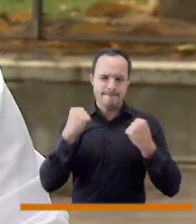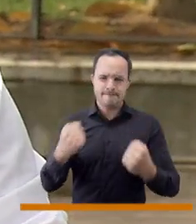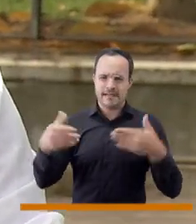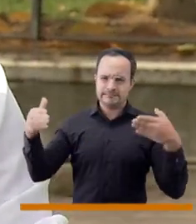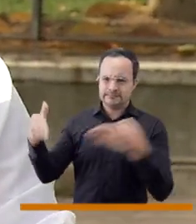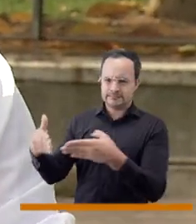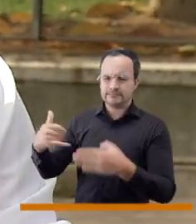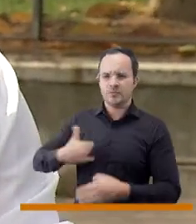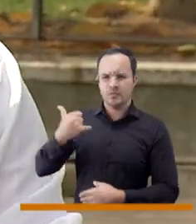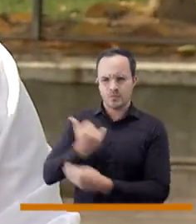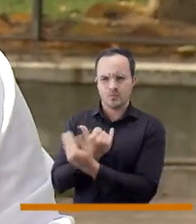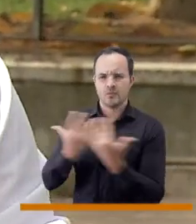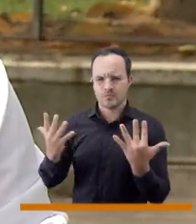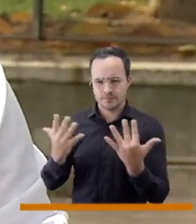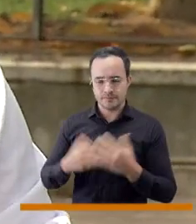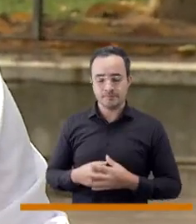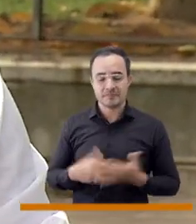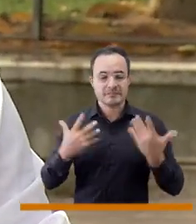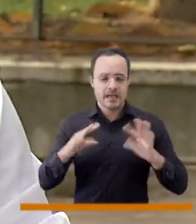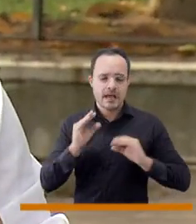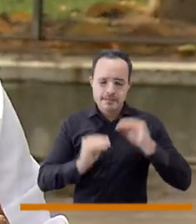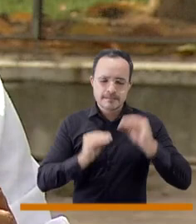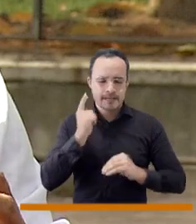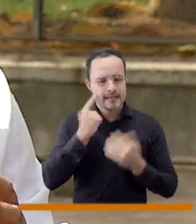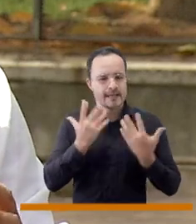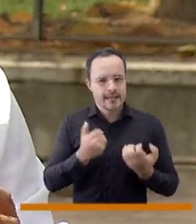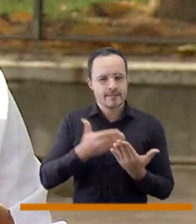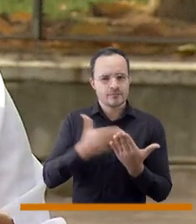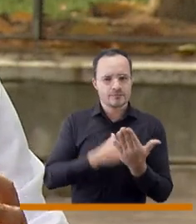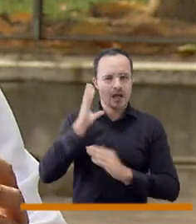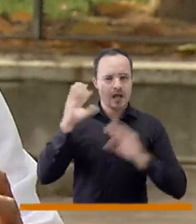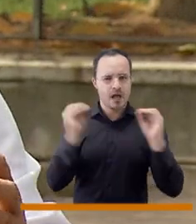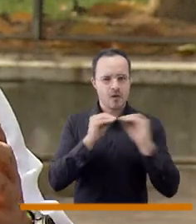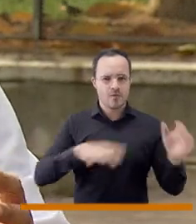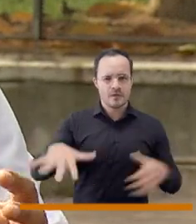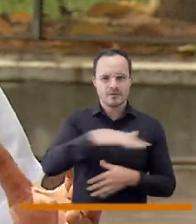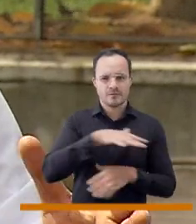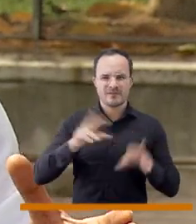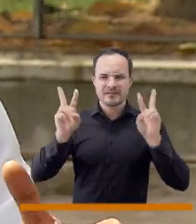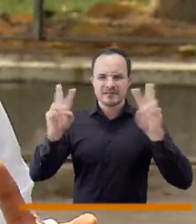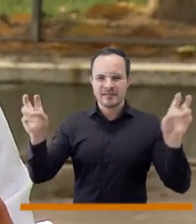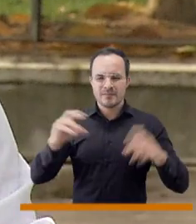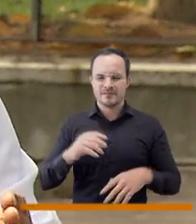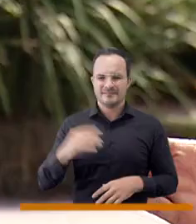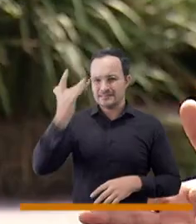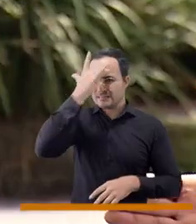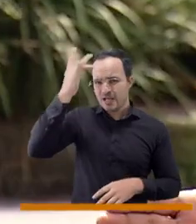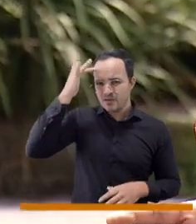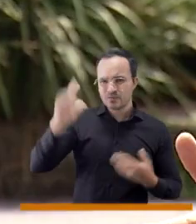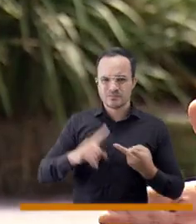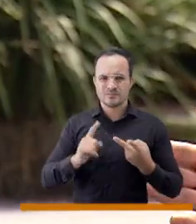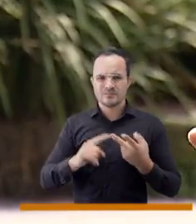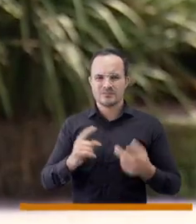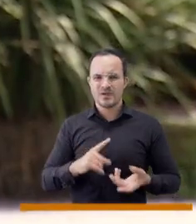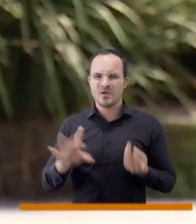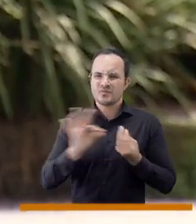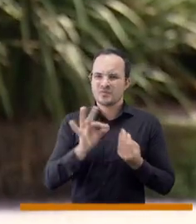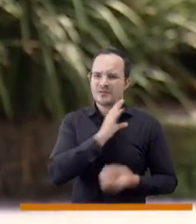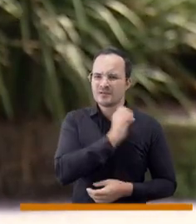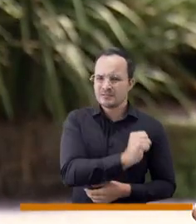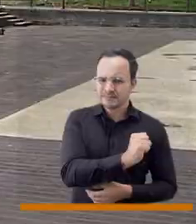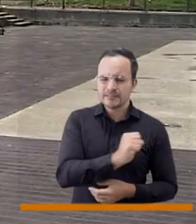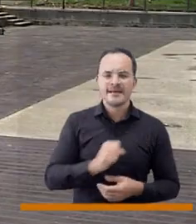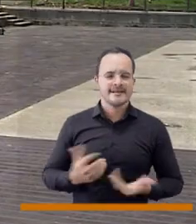de estos temas especialmente en juventudes. Estamos trabajando sobre un proyecto, sobre un acuerdo municipal que hay de salud mental y drogadicción